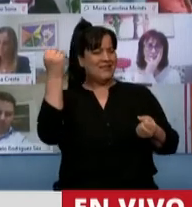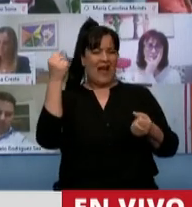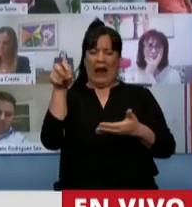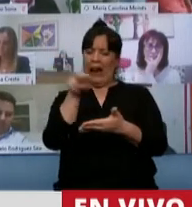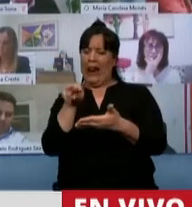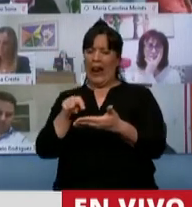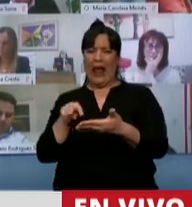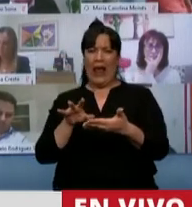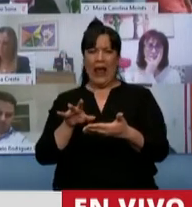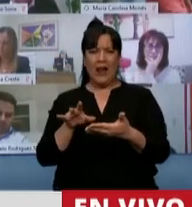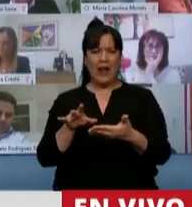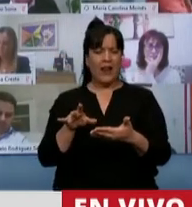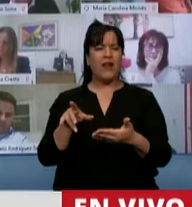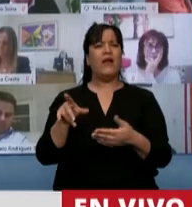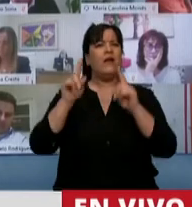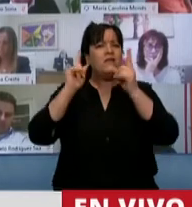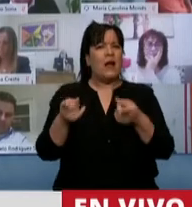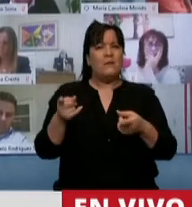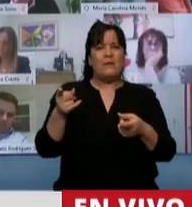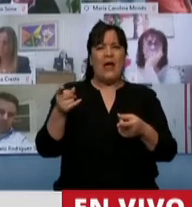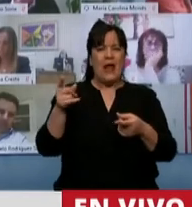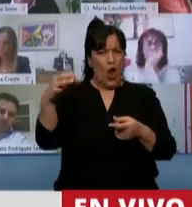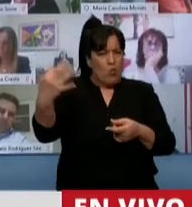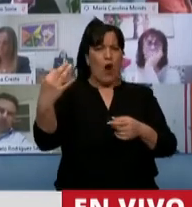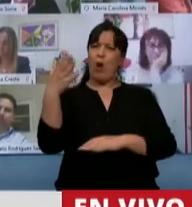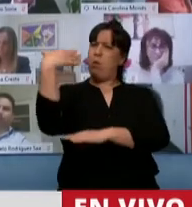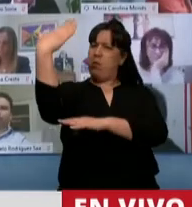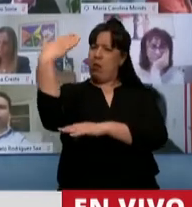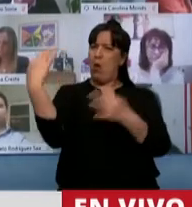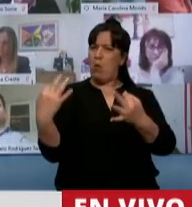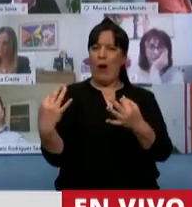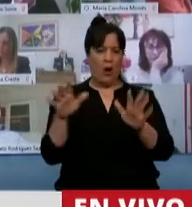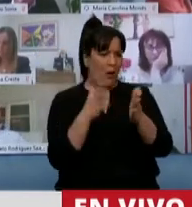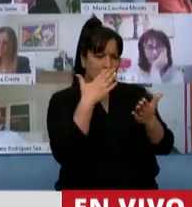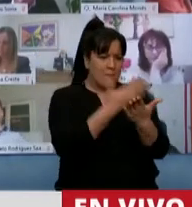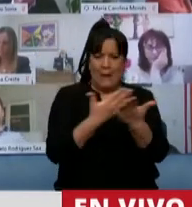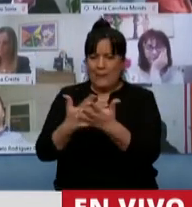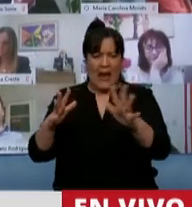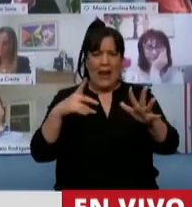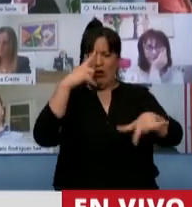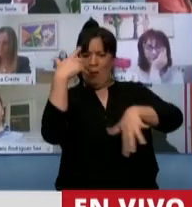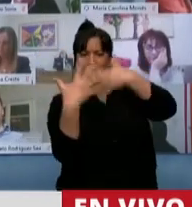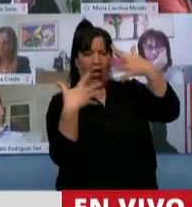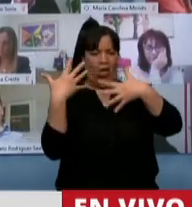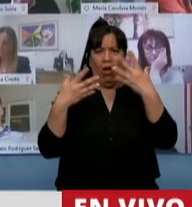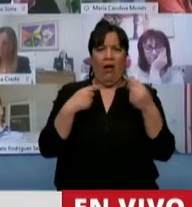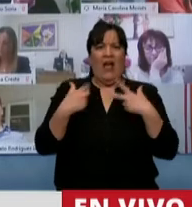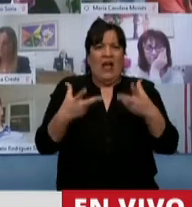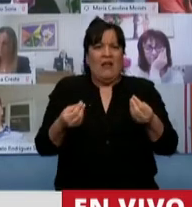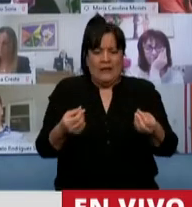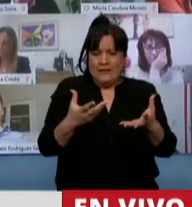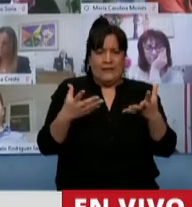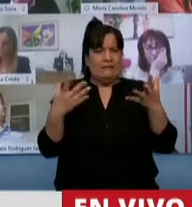algunos que son buenos oradores, agarran los papeles porque están medio confusos en lo que quieren decir.